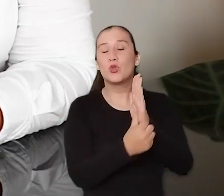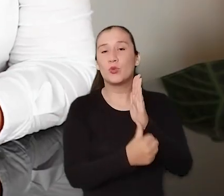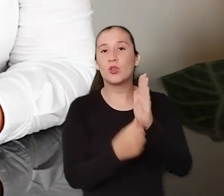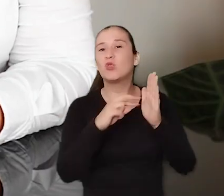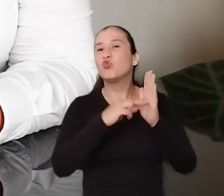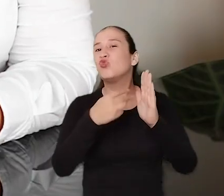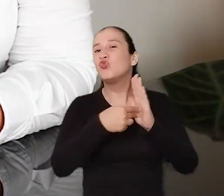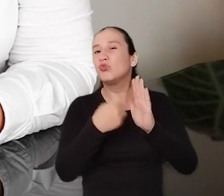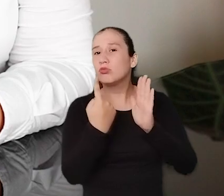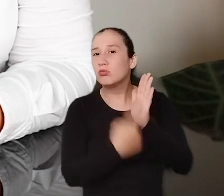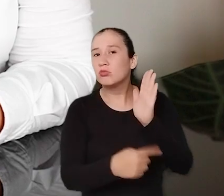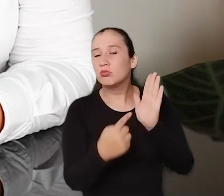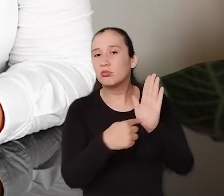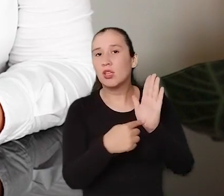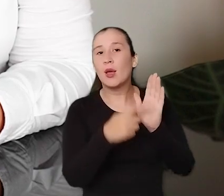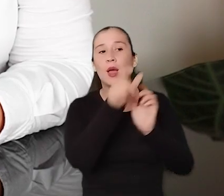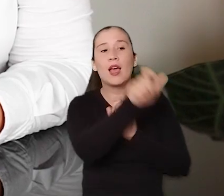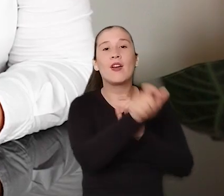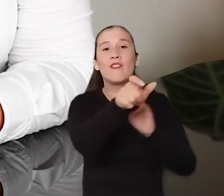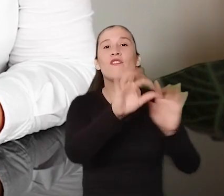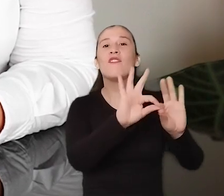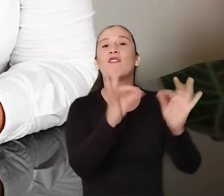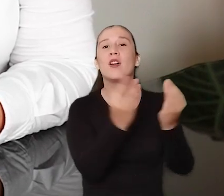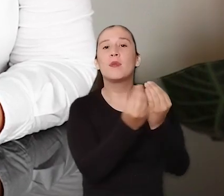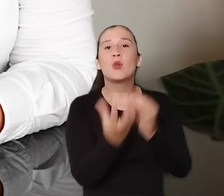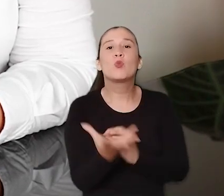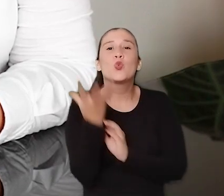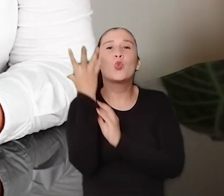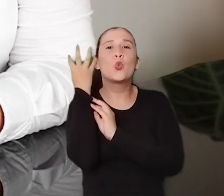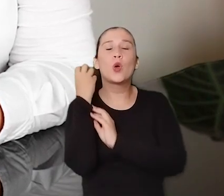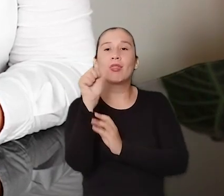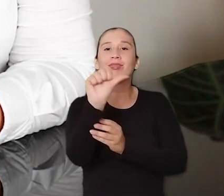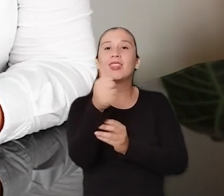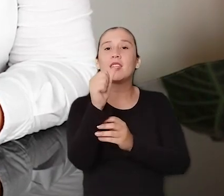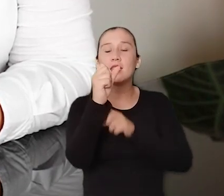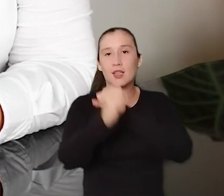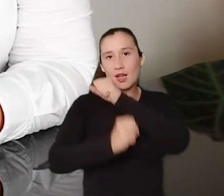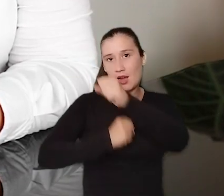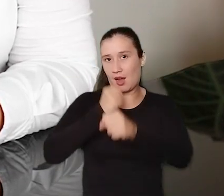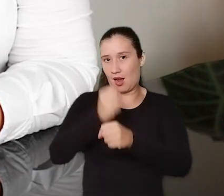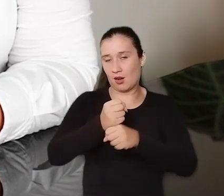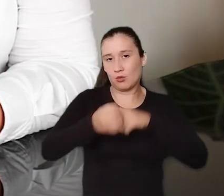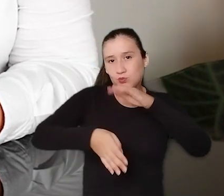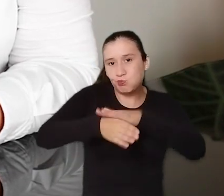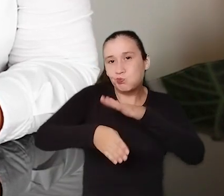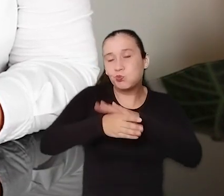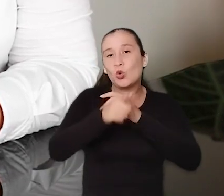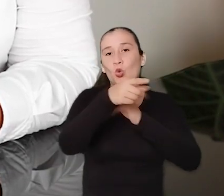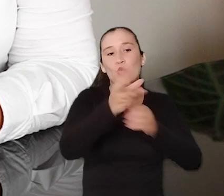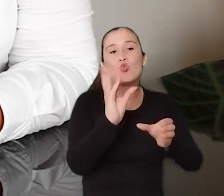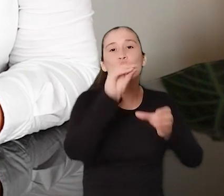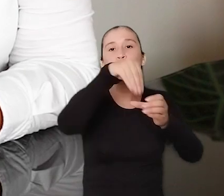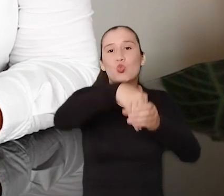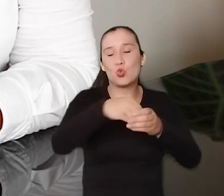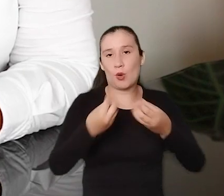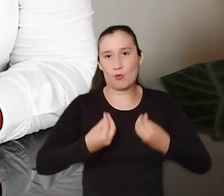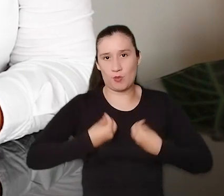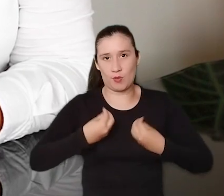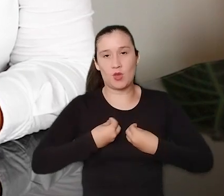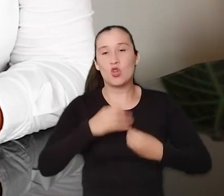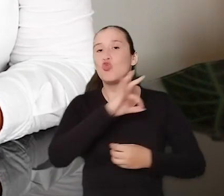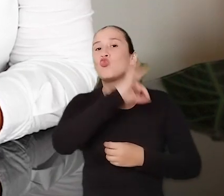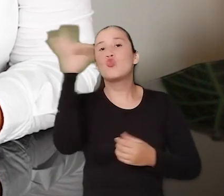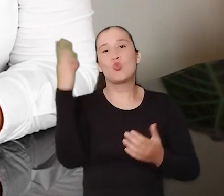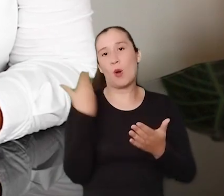El programa de titulación de predios fiscales es para aquellas familias que han ocupado durante más de 10 años una vivienda